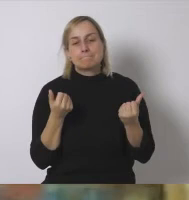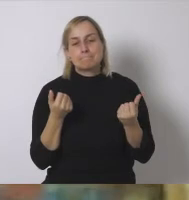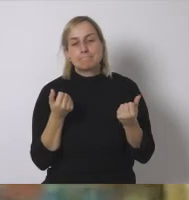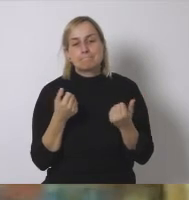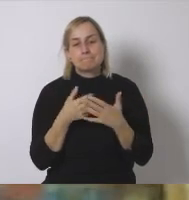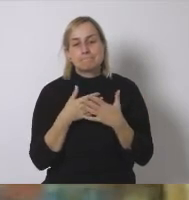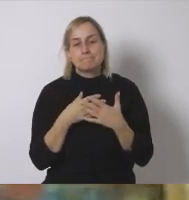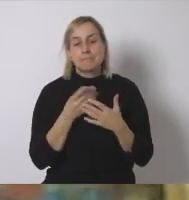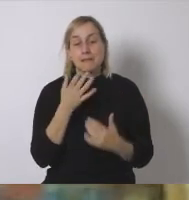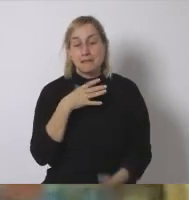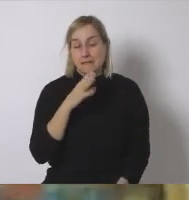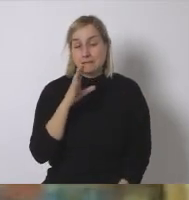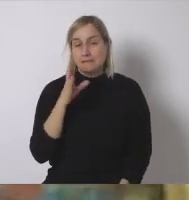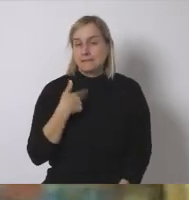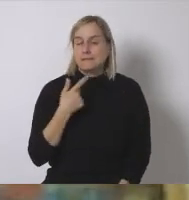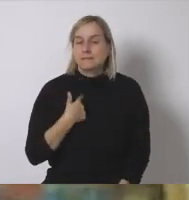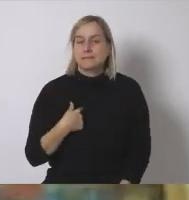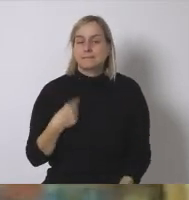estamos cimentando